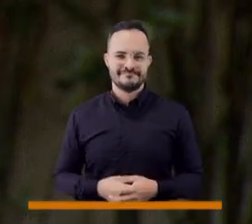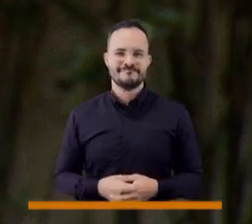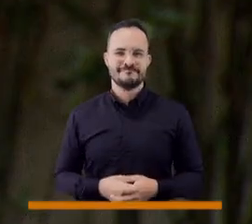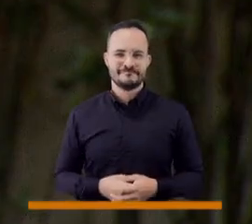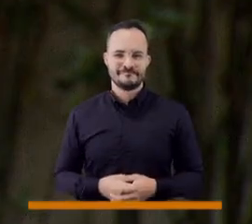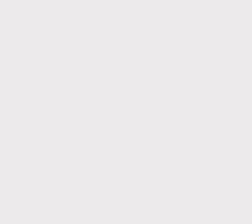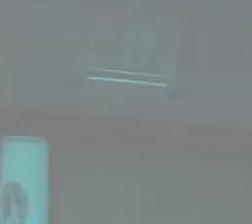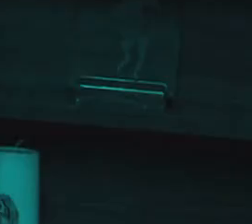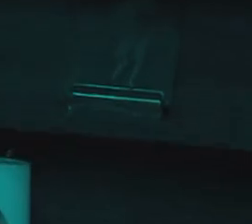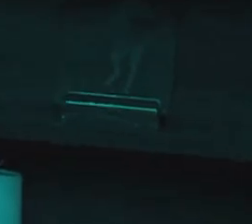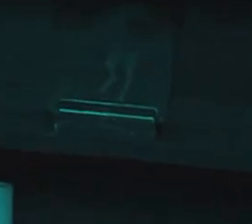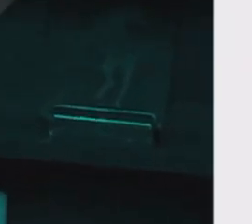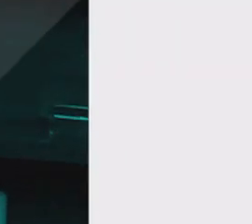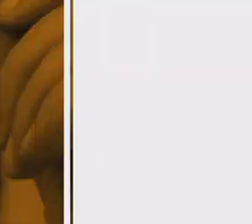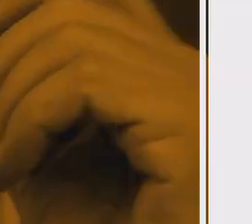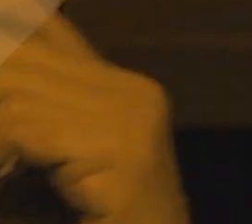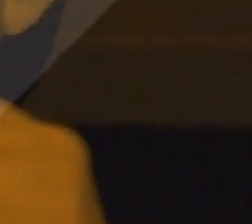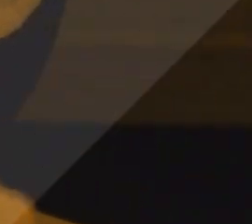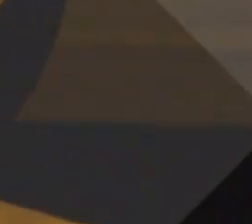acceso.